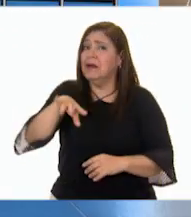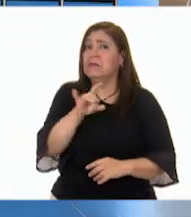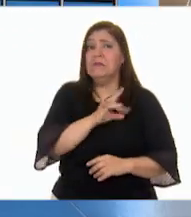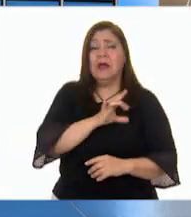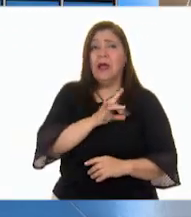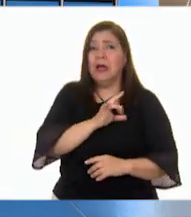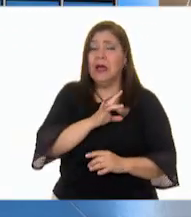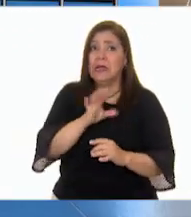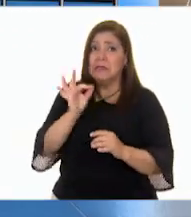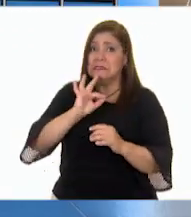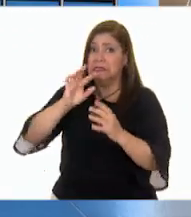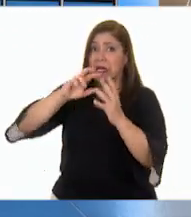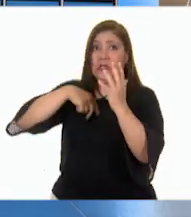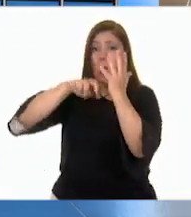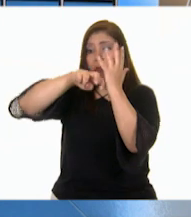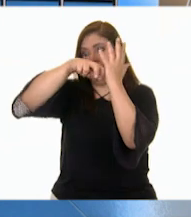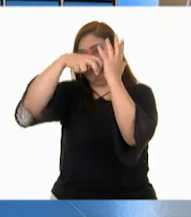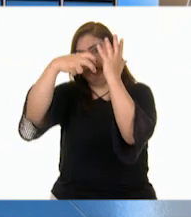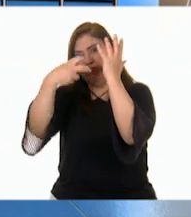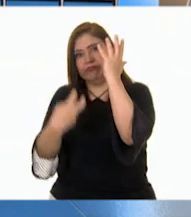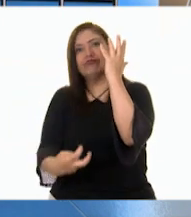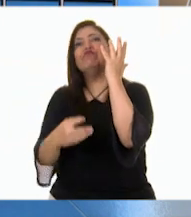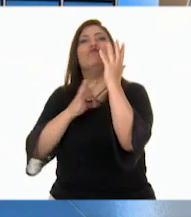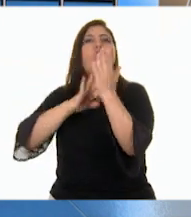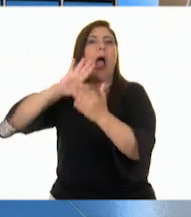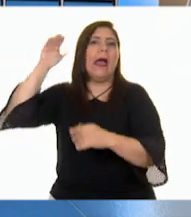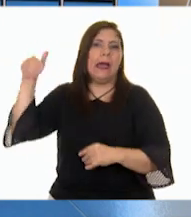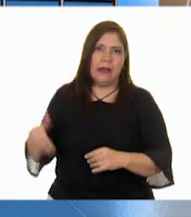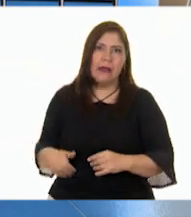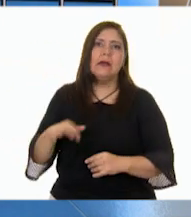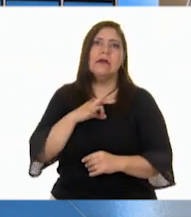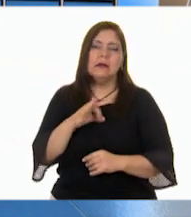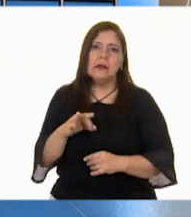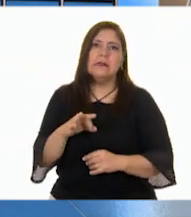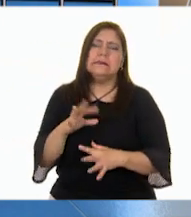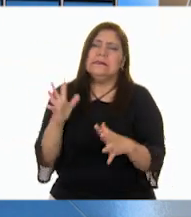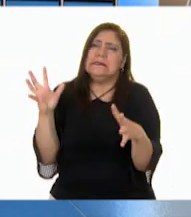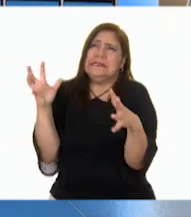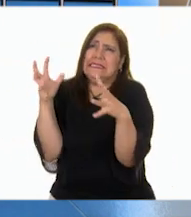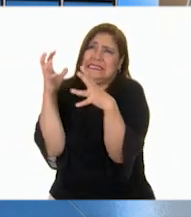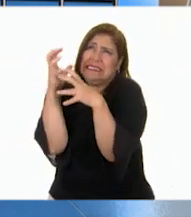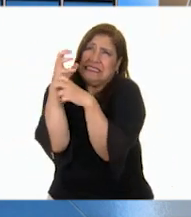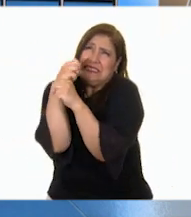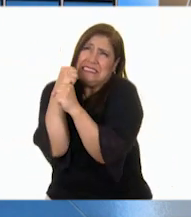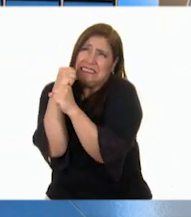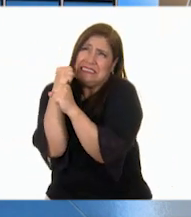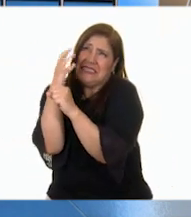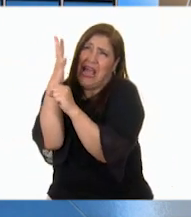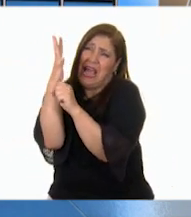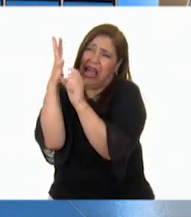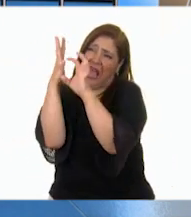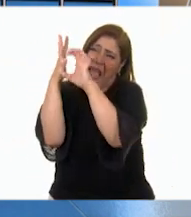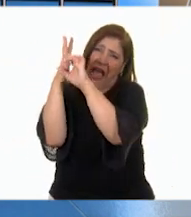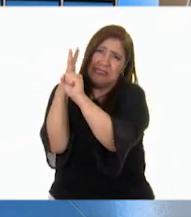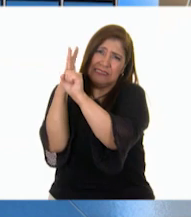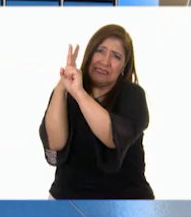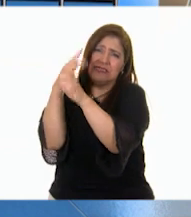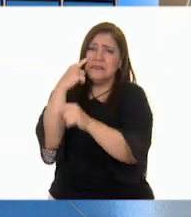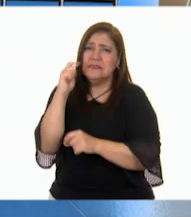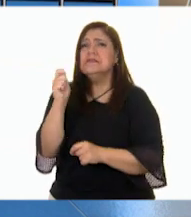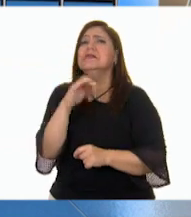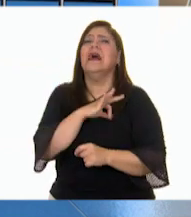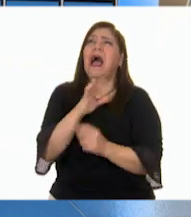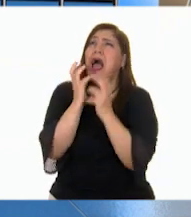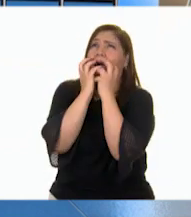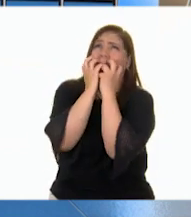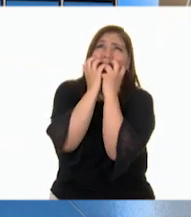porque sabía que si me soltaba podía lastimarme. Así que me abracé a la rama lo más fuerte que pude y luego le